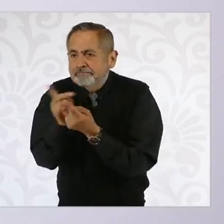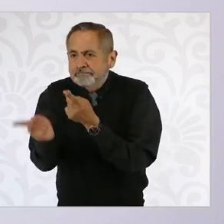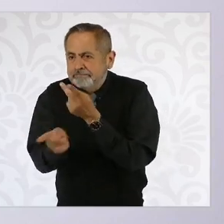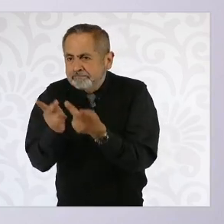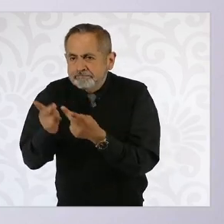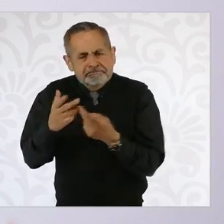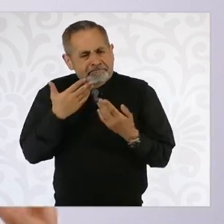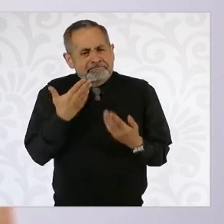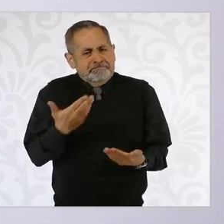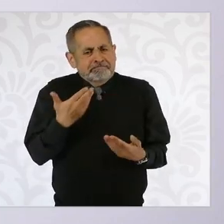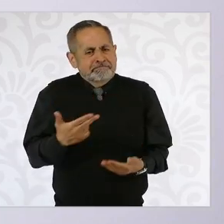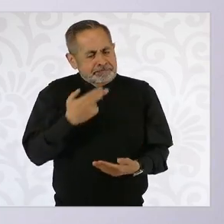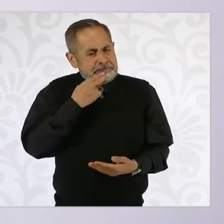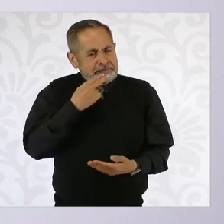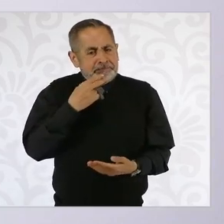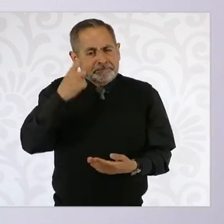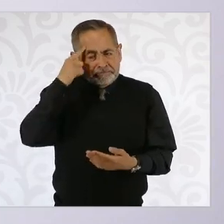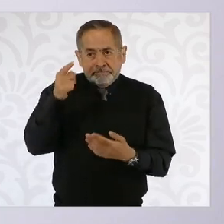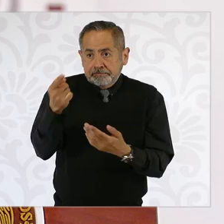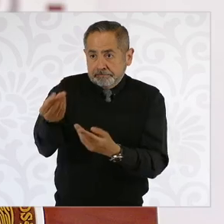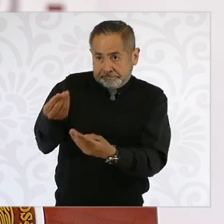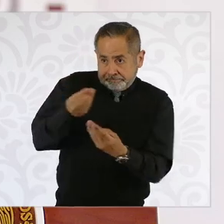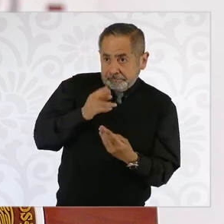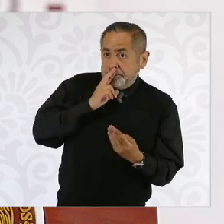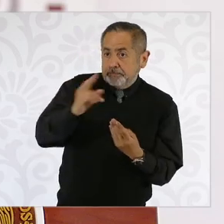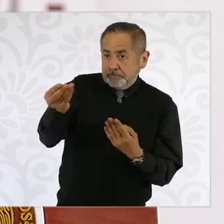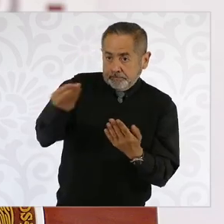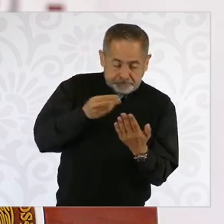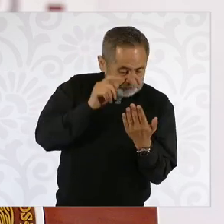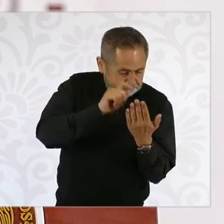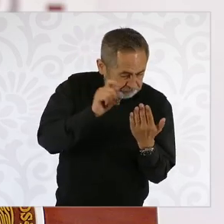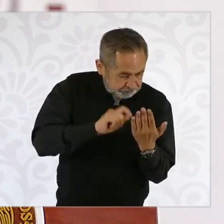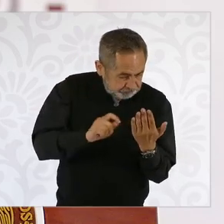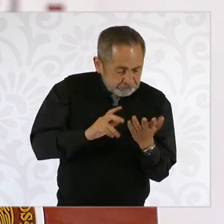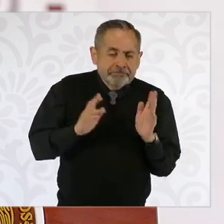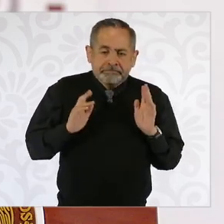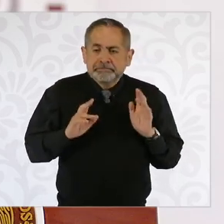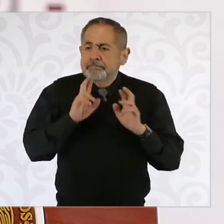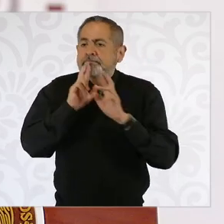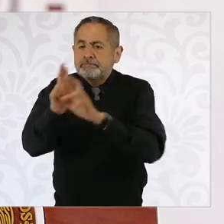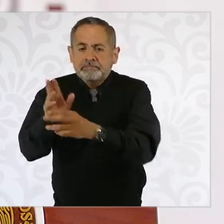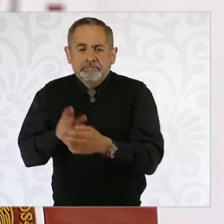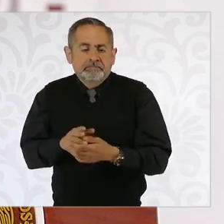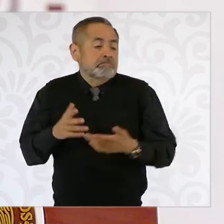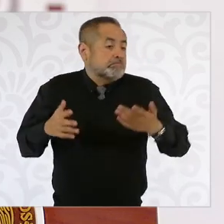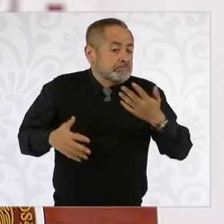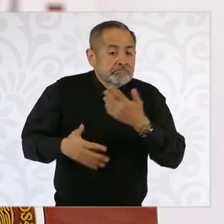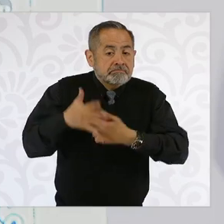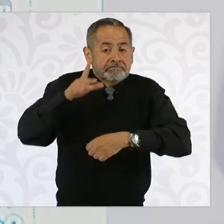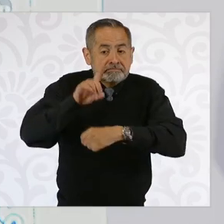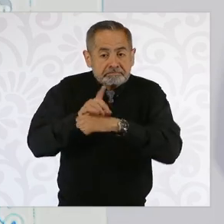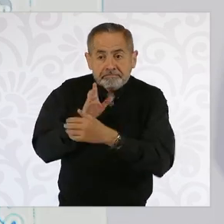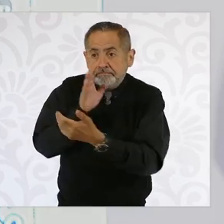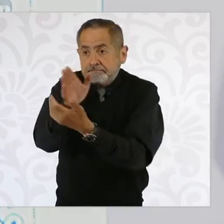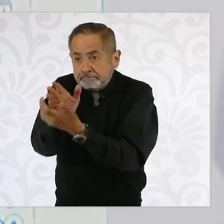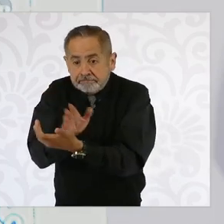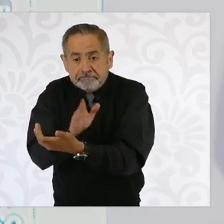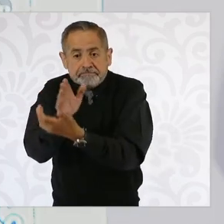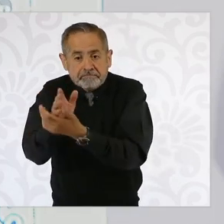Depende mucho de este cuestionario. Si, por ejemplo, van a recibir una visita cada 15 días o cada mes,